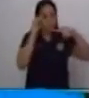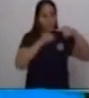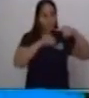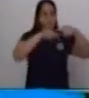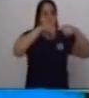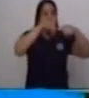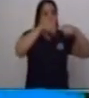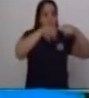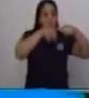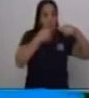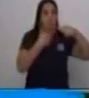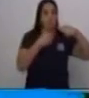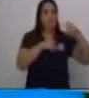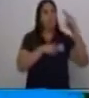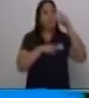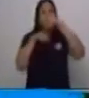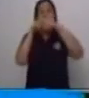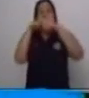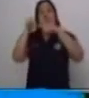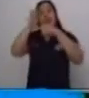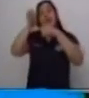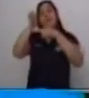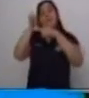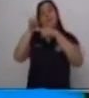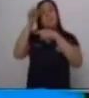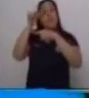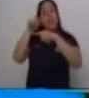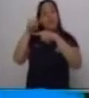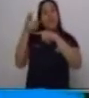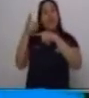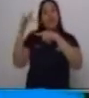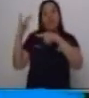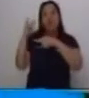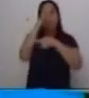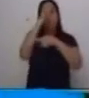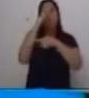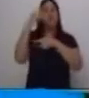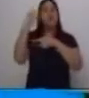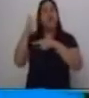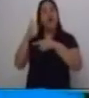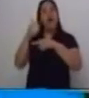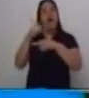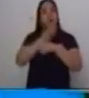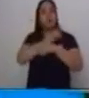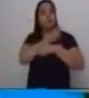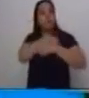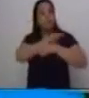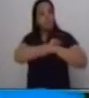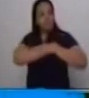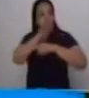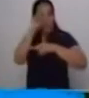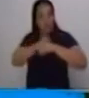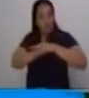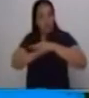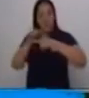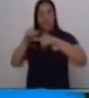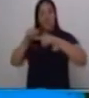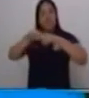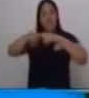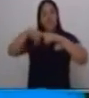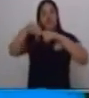El sustantivo o núcleo del sujeto es Carlos, y el núcleo del